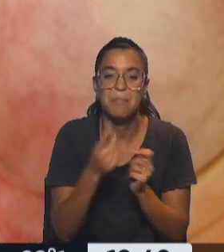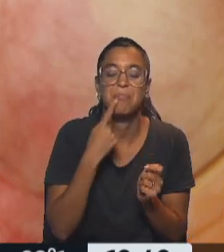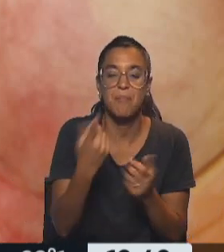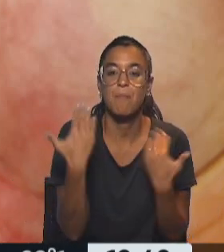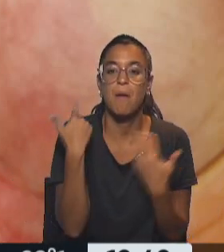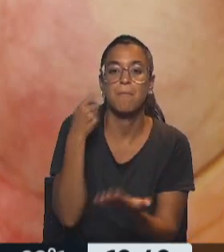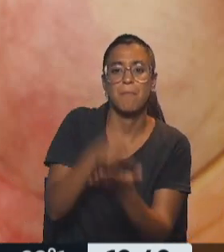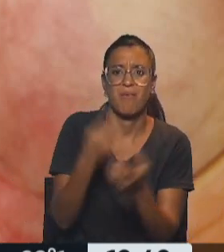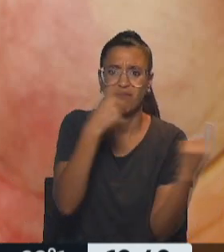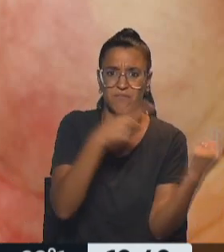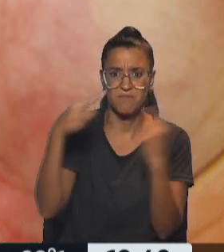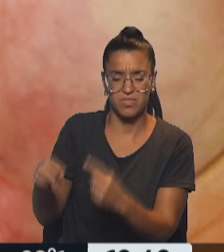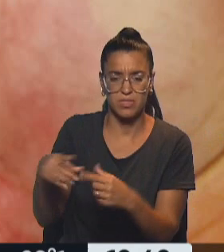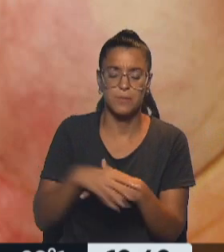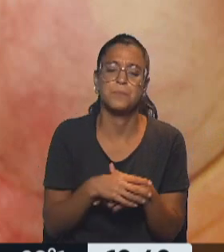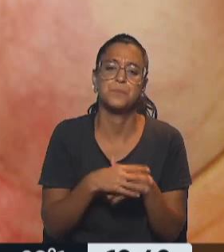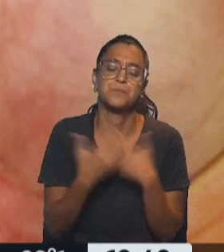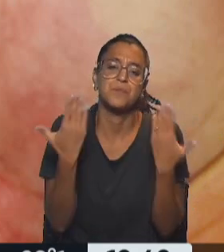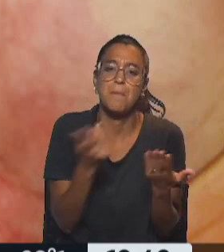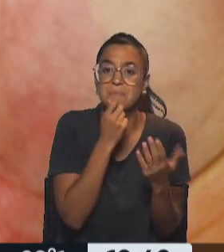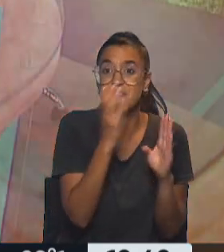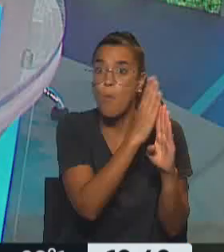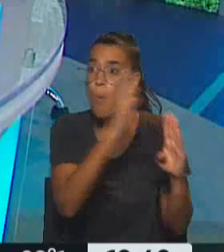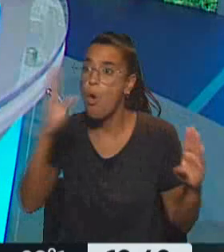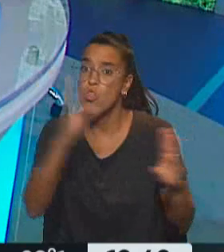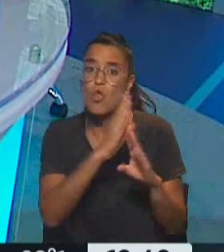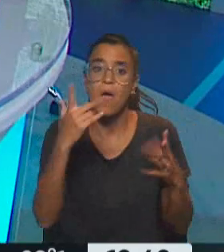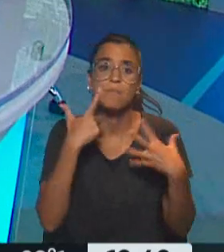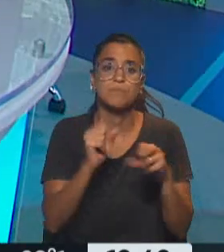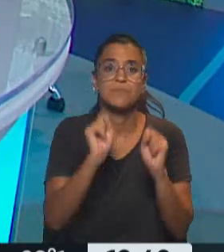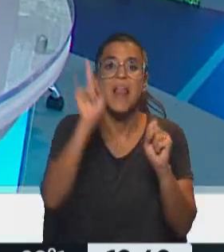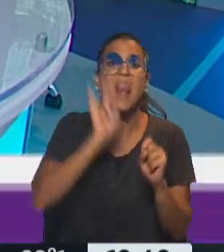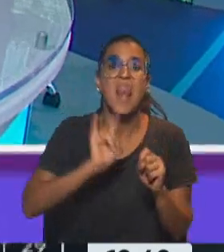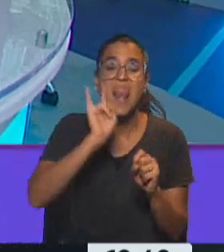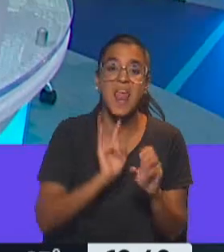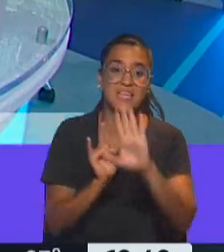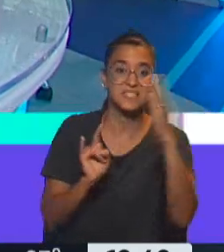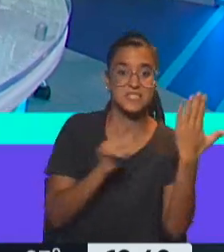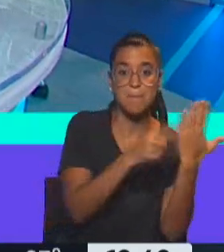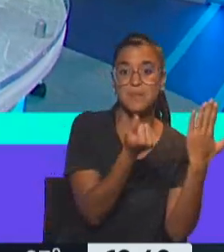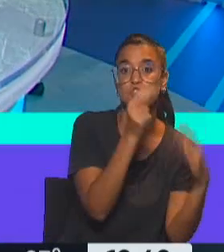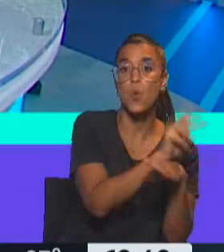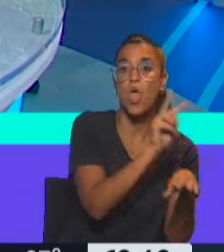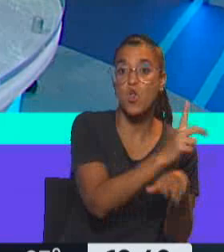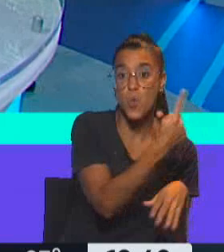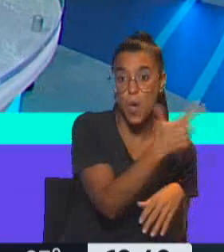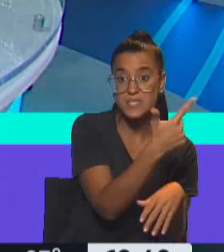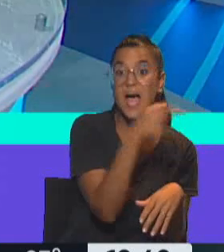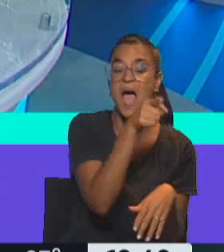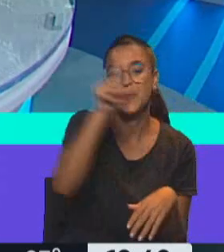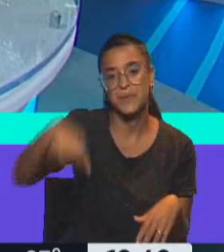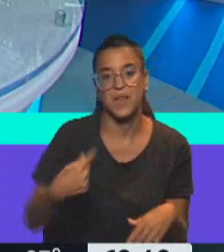pero aparece con un precio absolutamente diferente. Ahora, ¿qué pasa si vos en la góndola no encontrás la leche que está a la izquierda, que es la de precios cuidados, porque